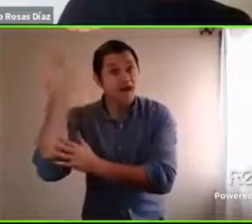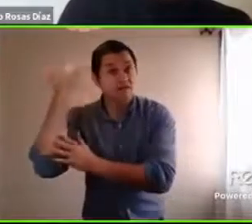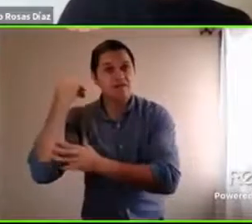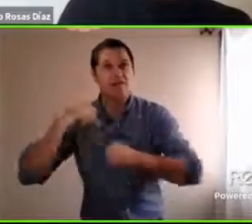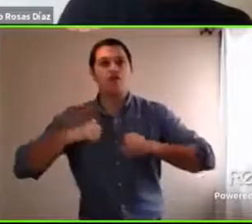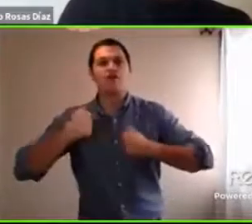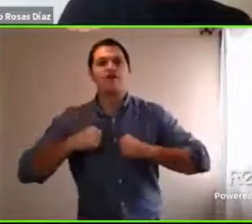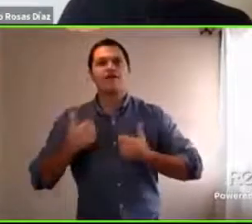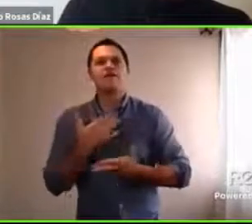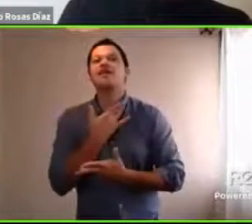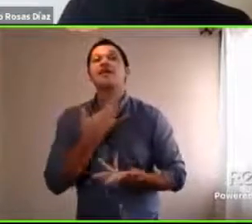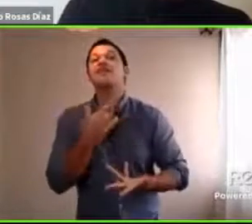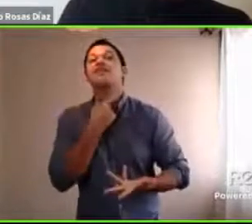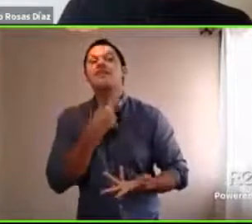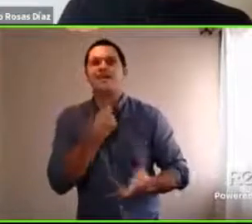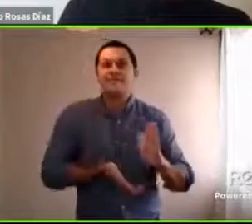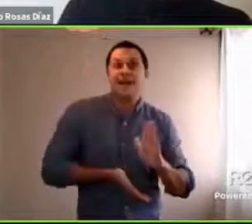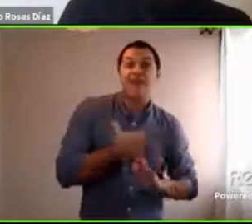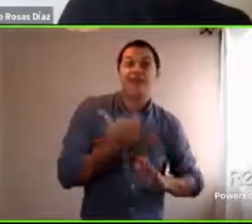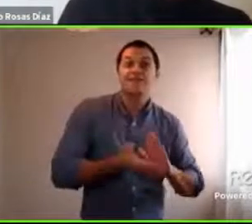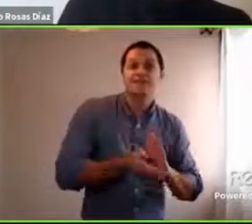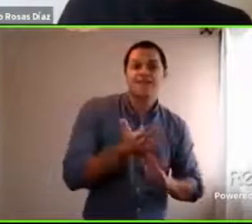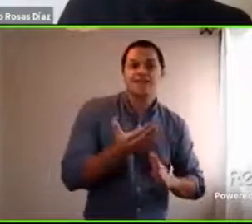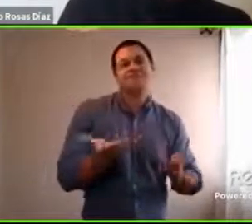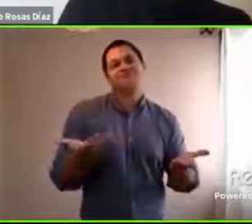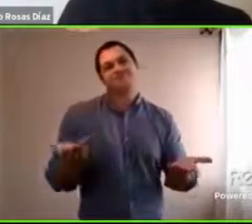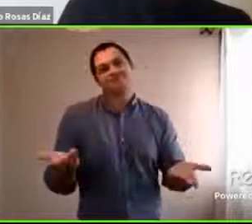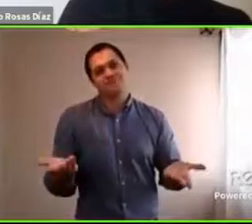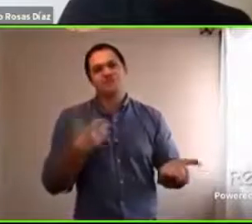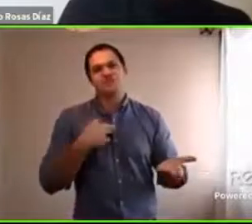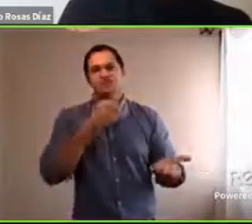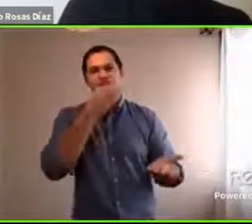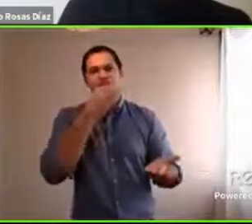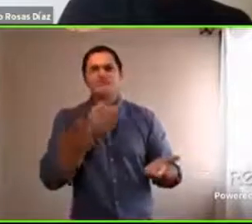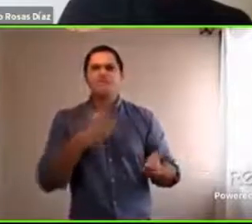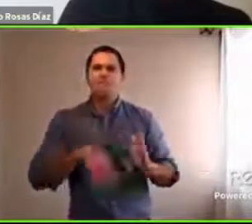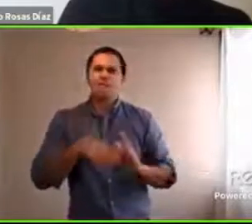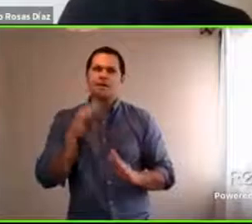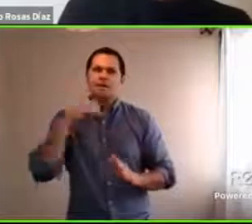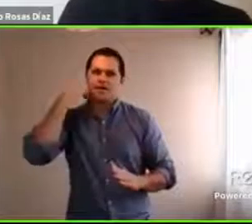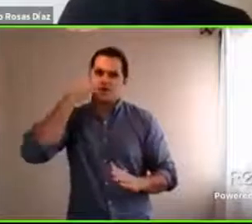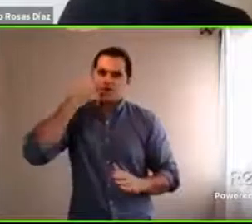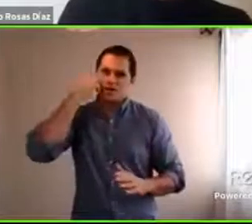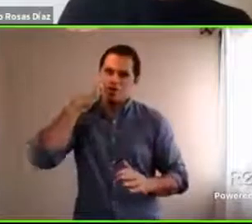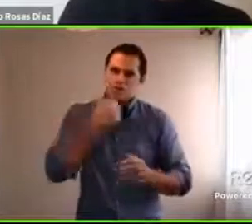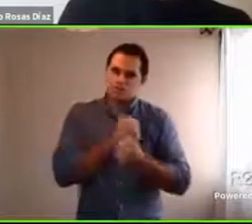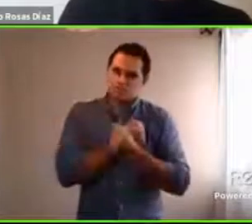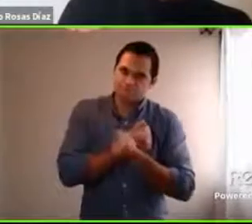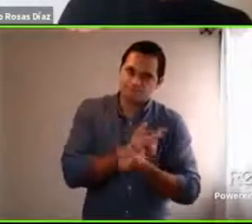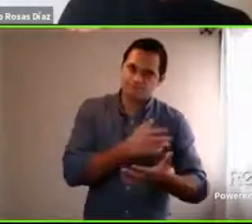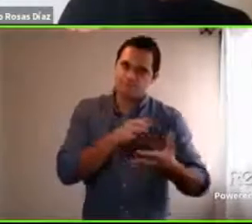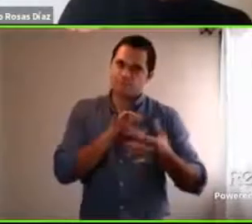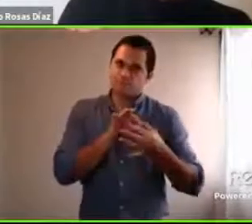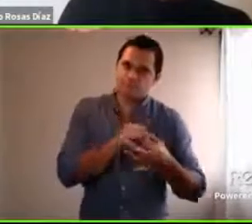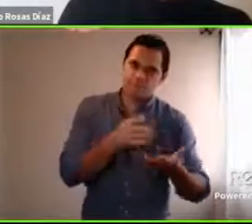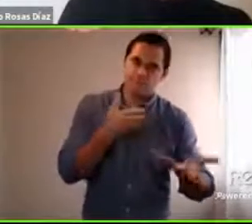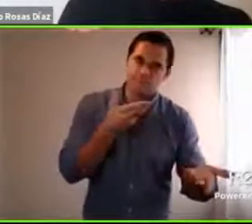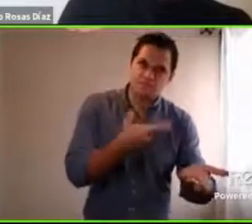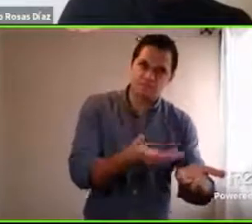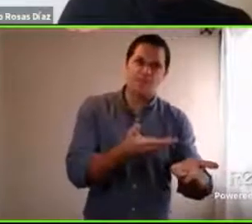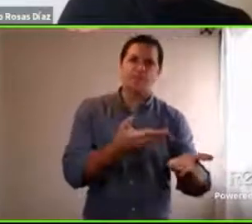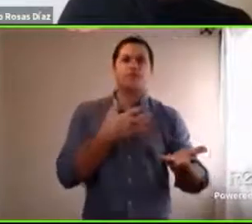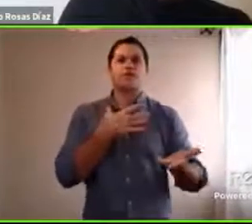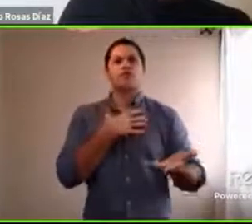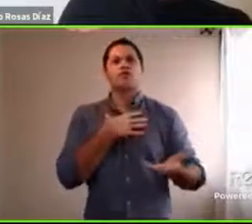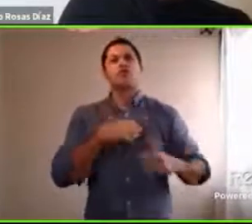pero quizás lo que más les podría devolver es amorosidad al 100%. La actitud la actitud y